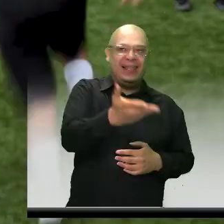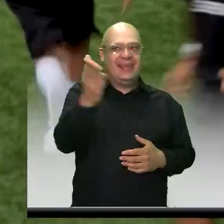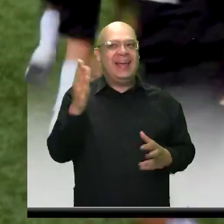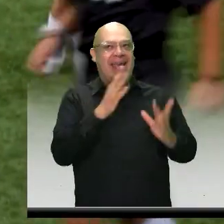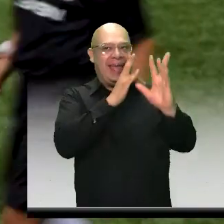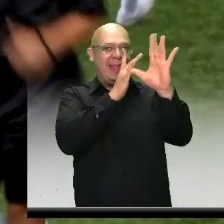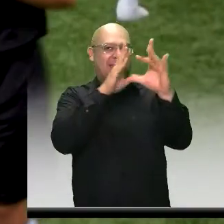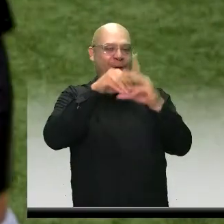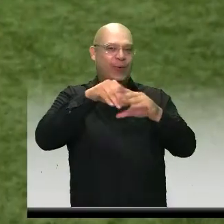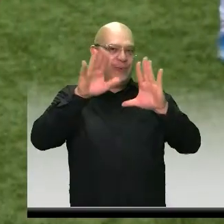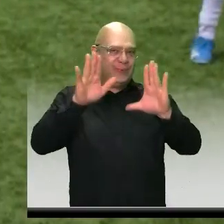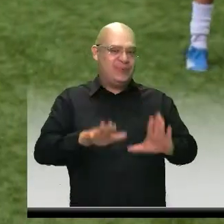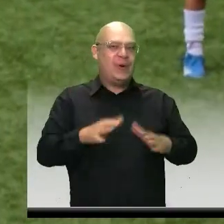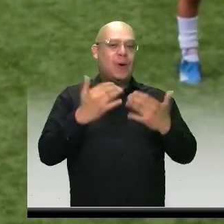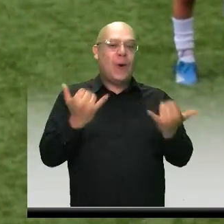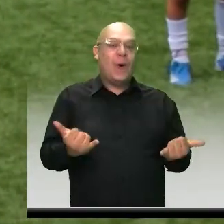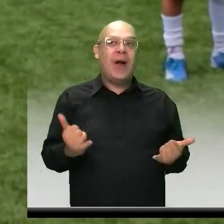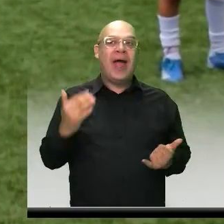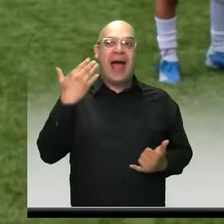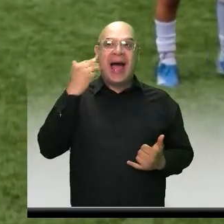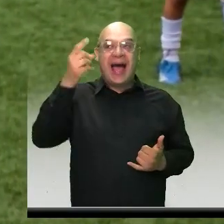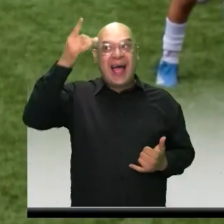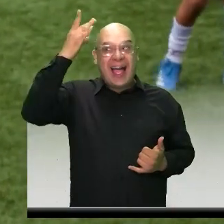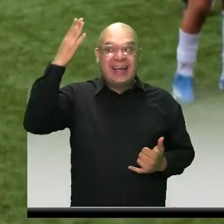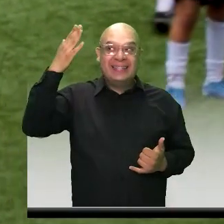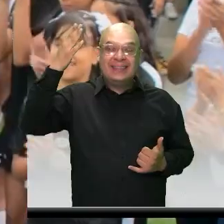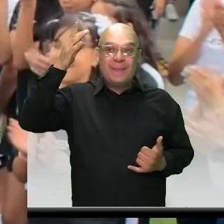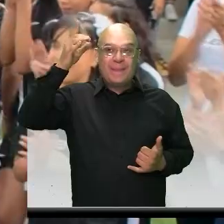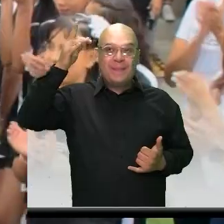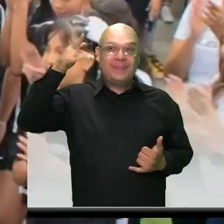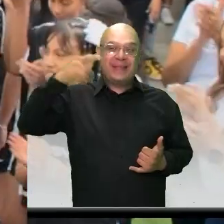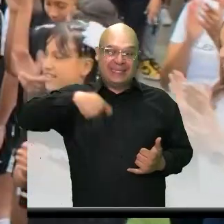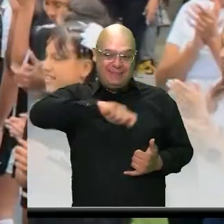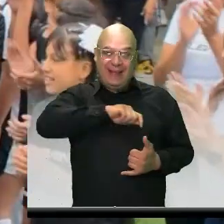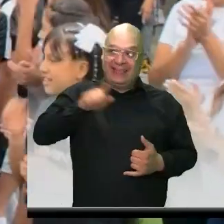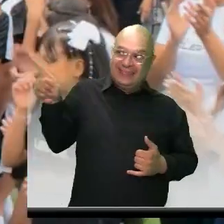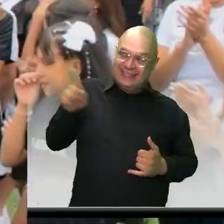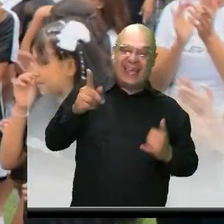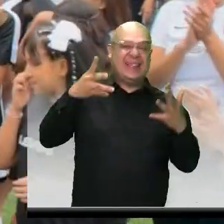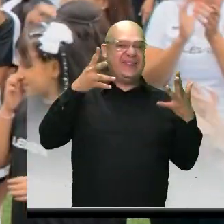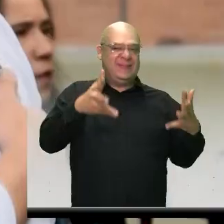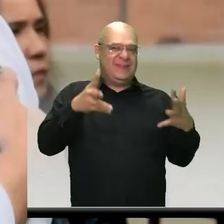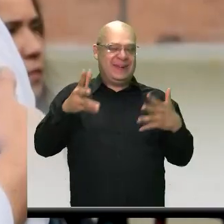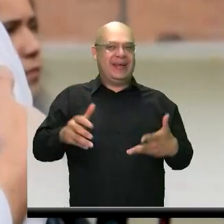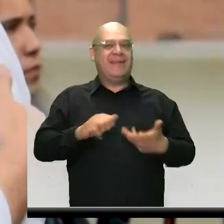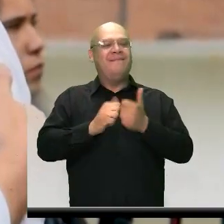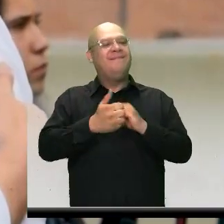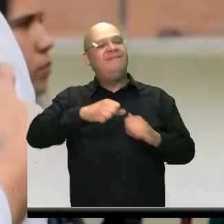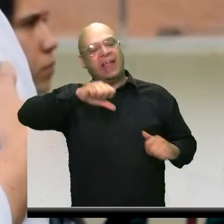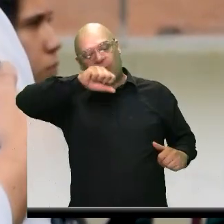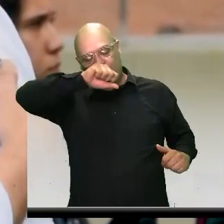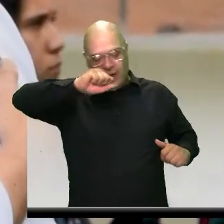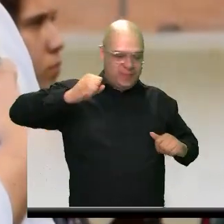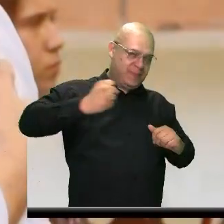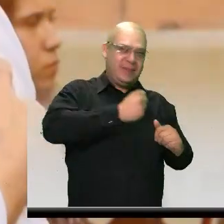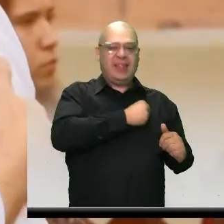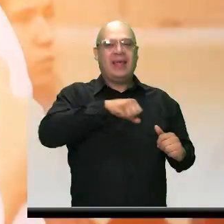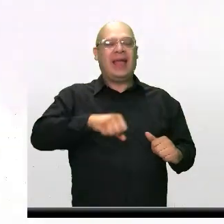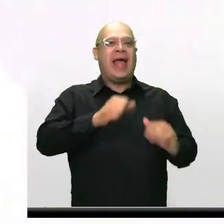quienes tienen ahora con Alexia Putellas la mejor motivación para entrenar el deporte de sus amores en la ciudad de todos.